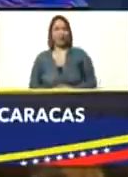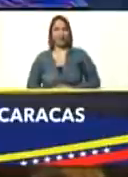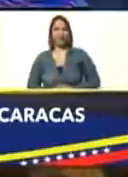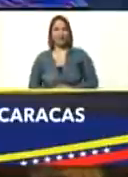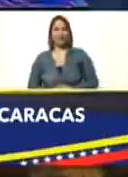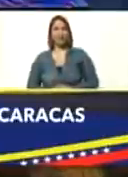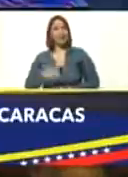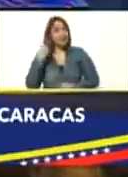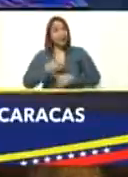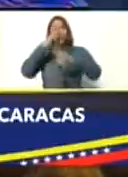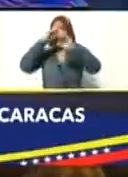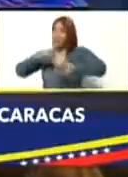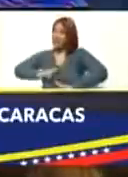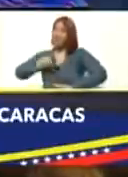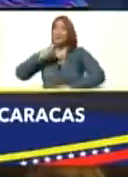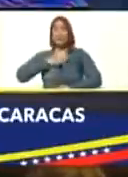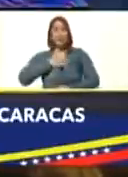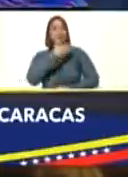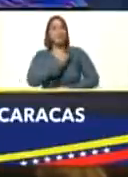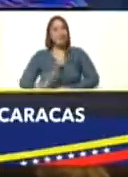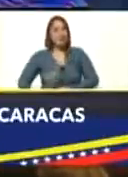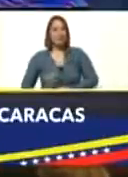Tienen que respetarme, yo soy el presidente.